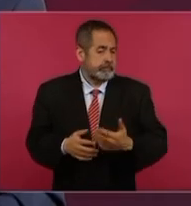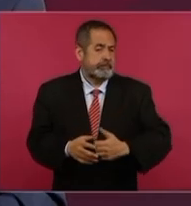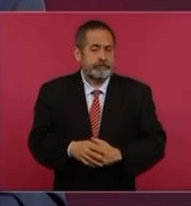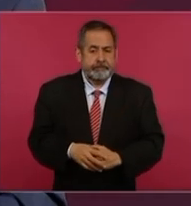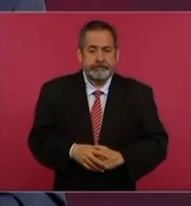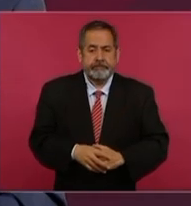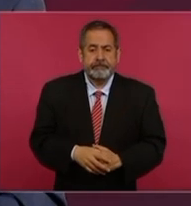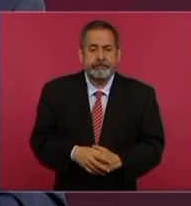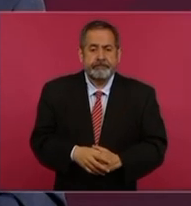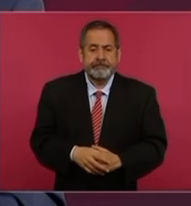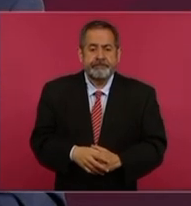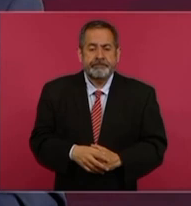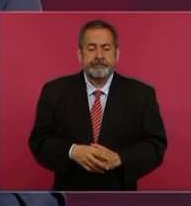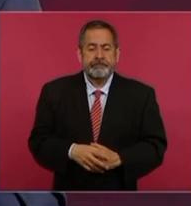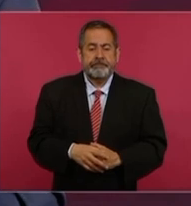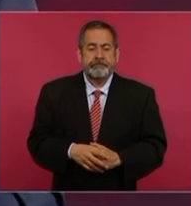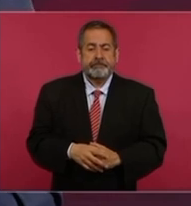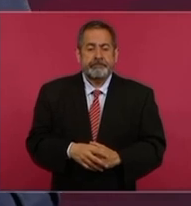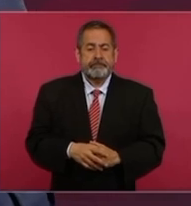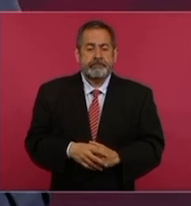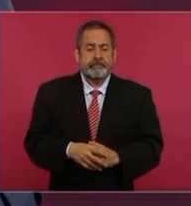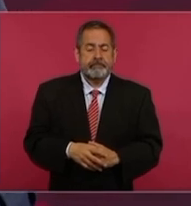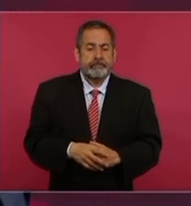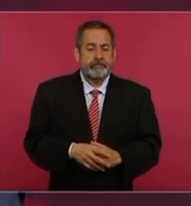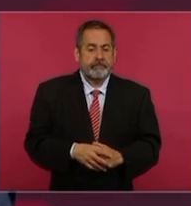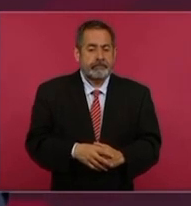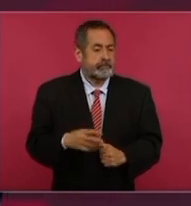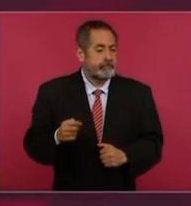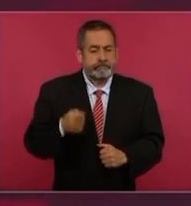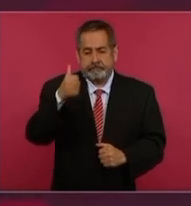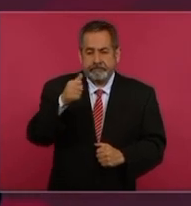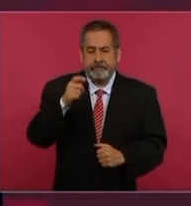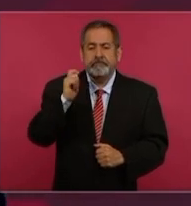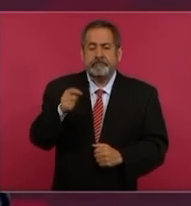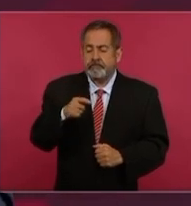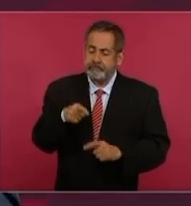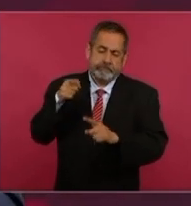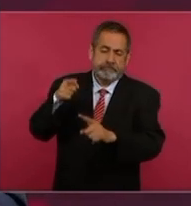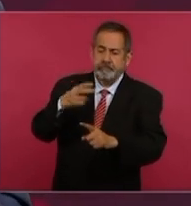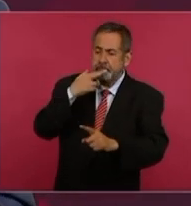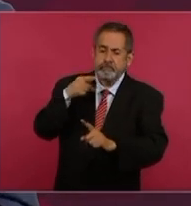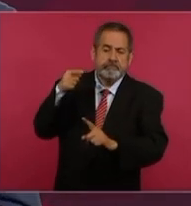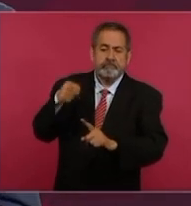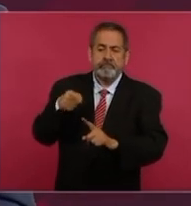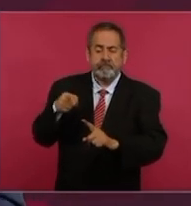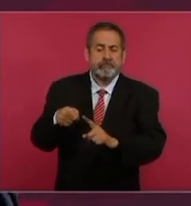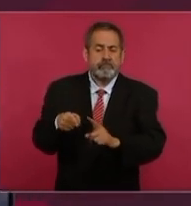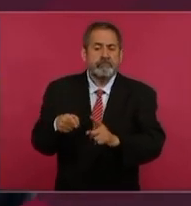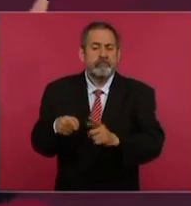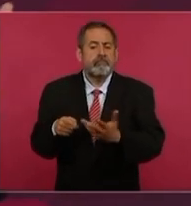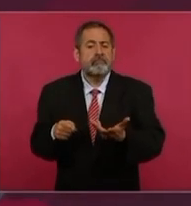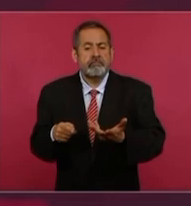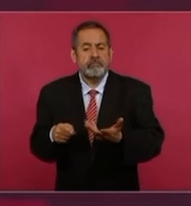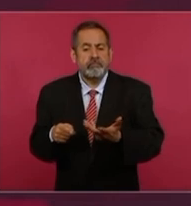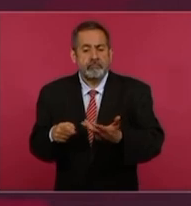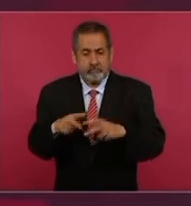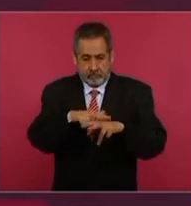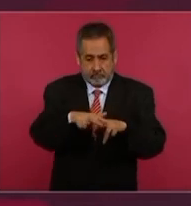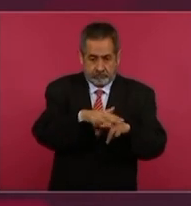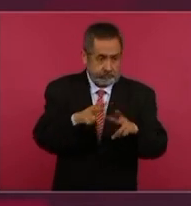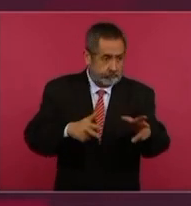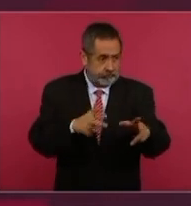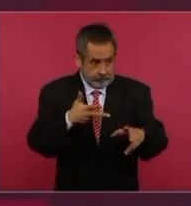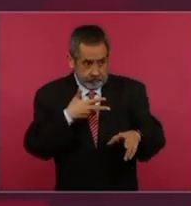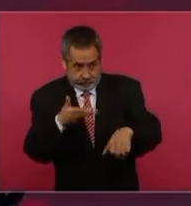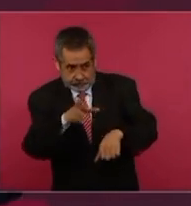preferencia a quienes ya tienen las concesiones